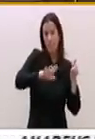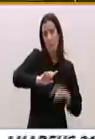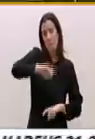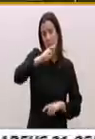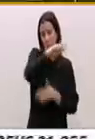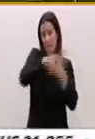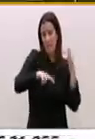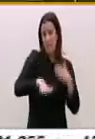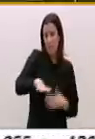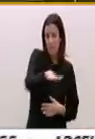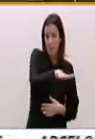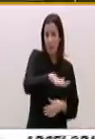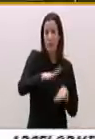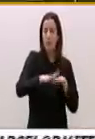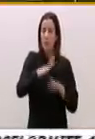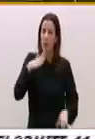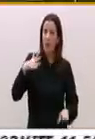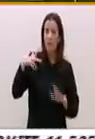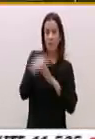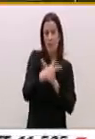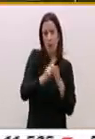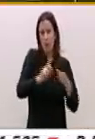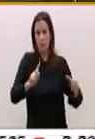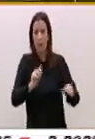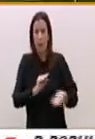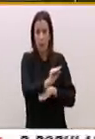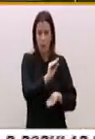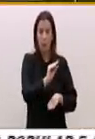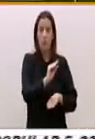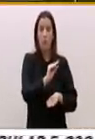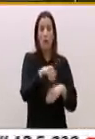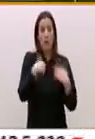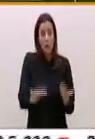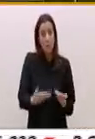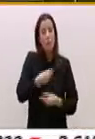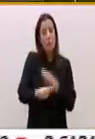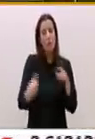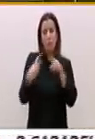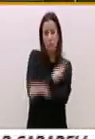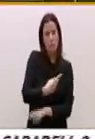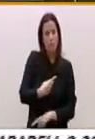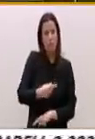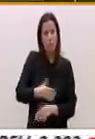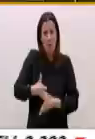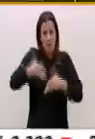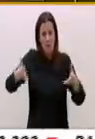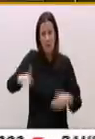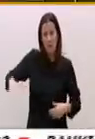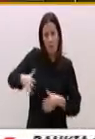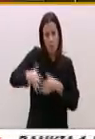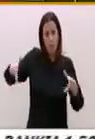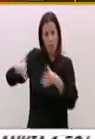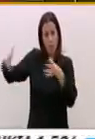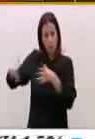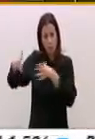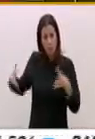para que no fuesen excluidas de las ayudas. En cambio, votaron por seguir primando a grandes latifundios y a quien no vive de la agricultura,